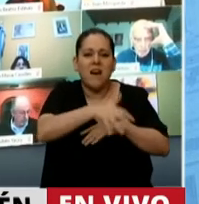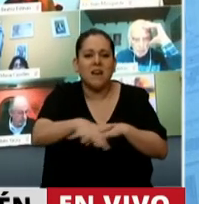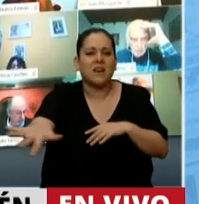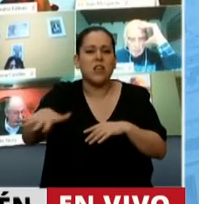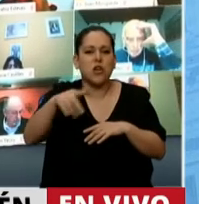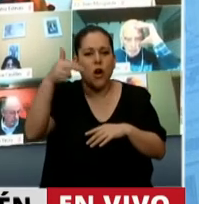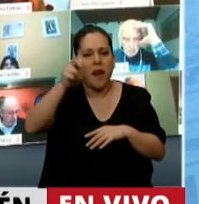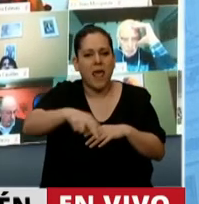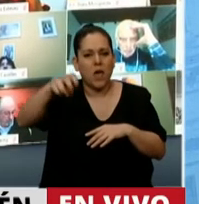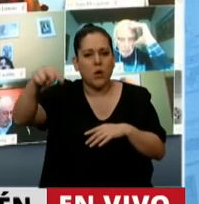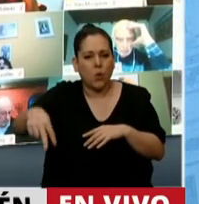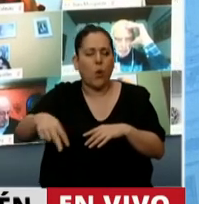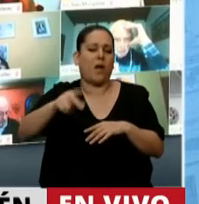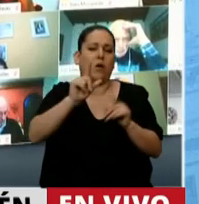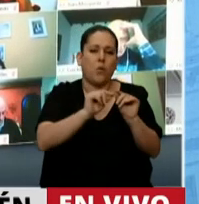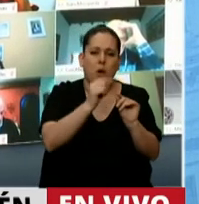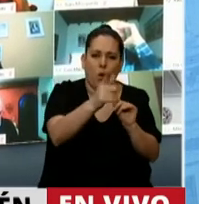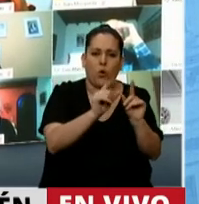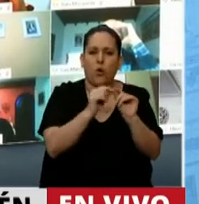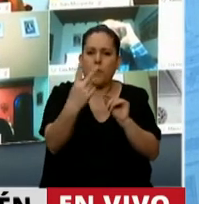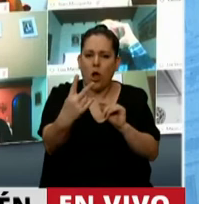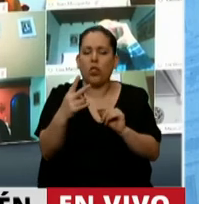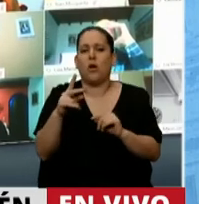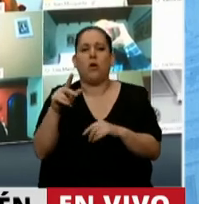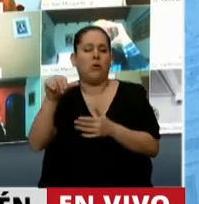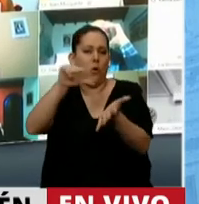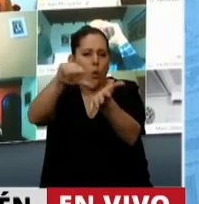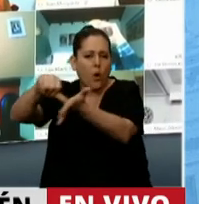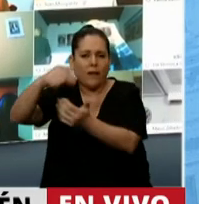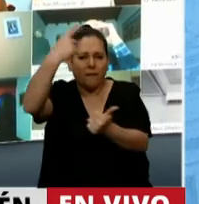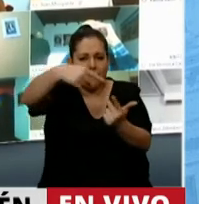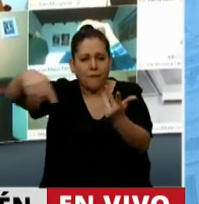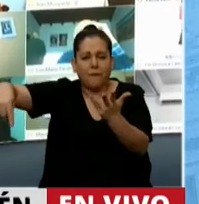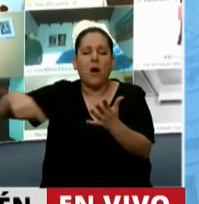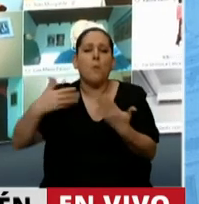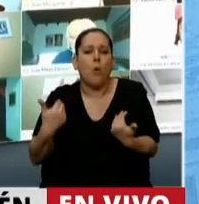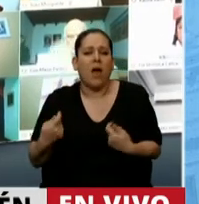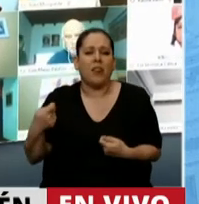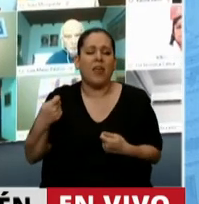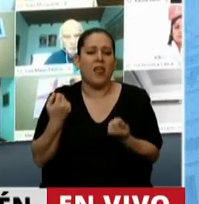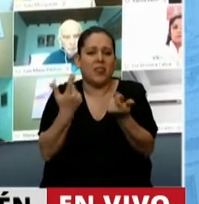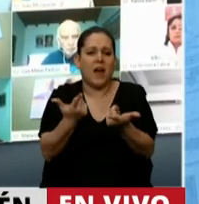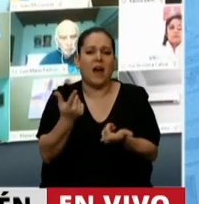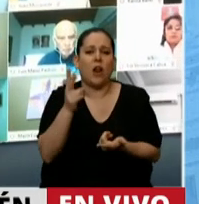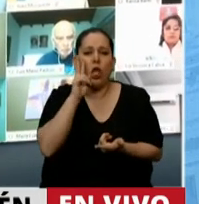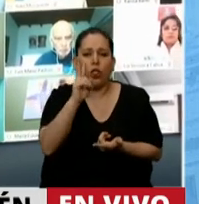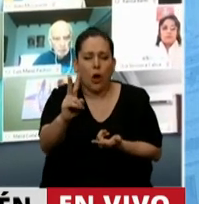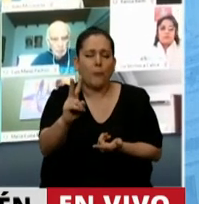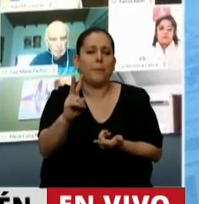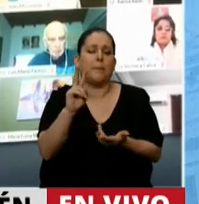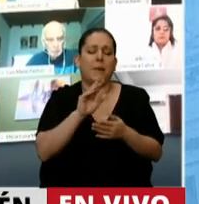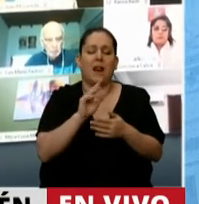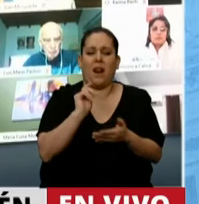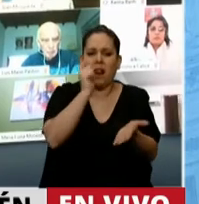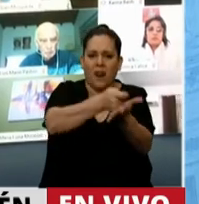los proyectos de Chihuidos 1, 2, de Cerro Lalloso, de La Invernada, con las que se pueden aportar 2.000 megavatios de energías